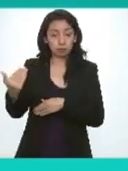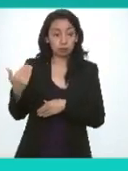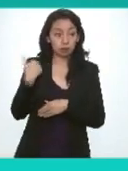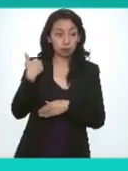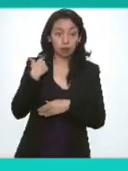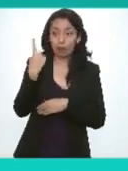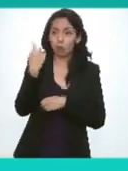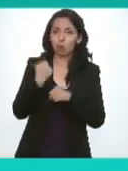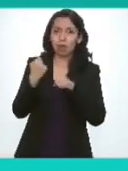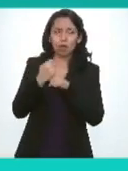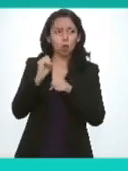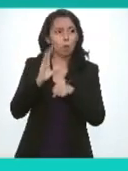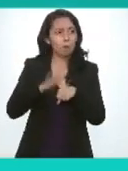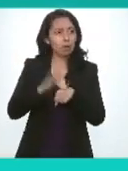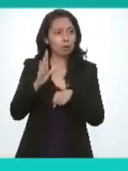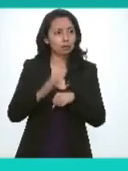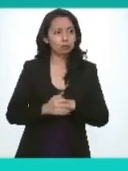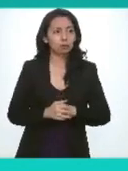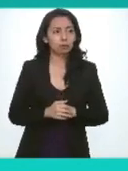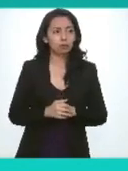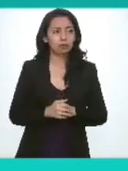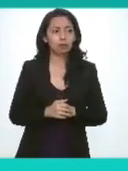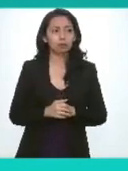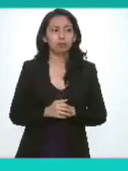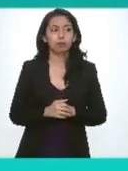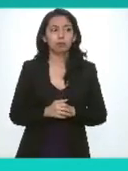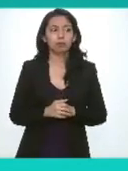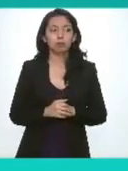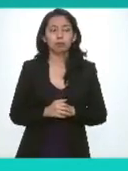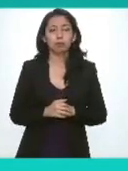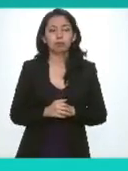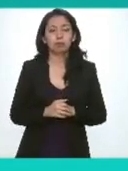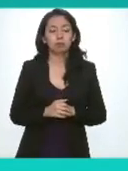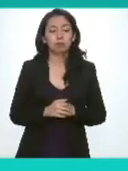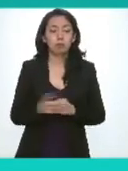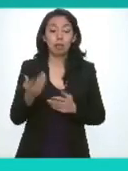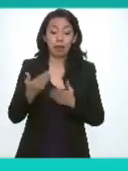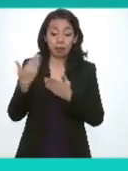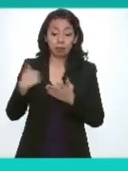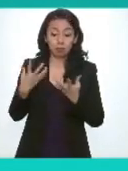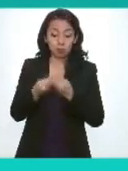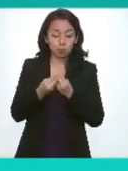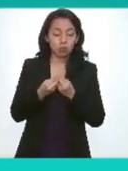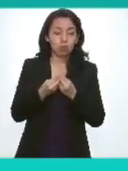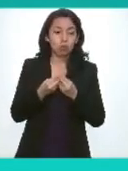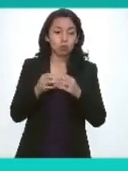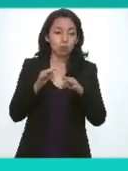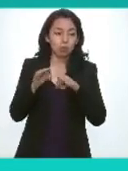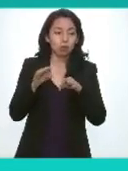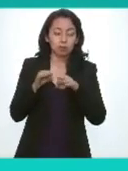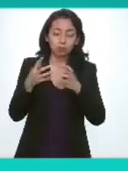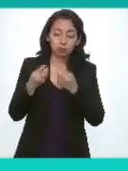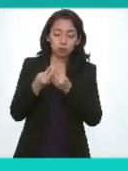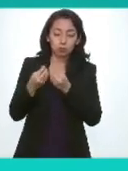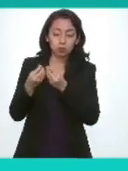año aproximadamente estuvo pues trabajándose de la de la mano